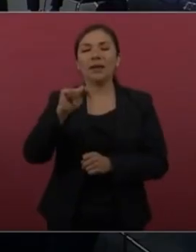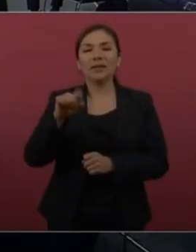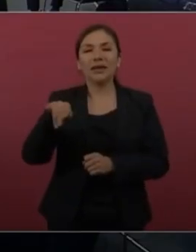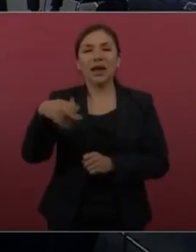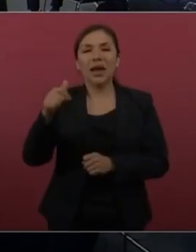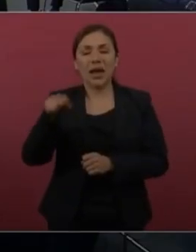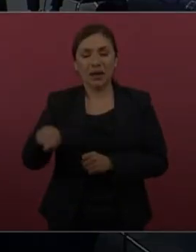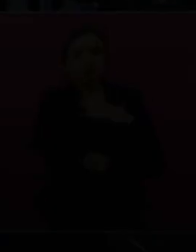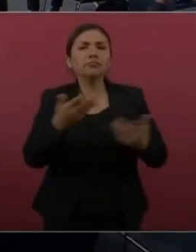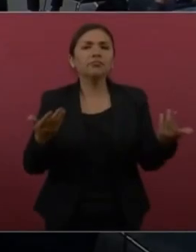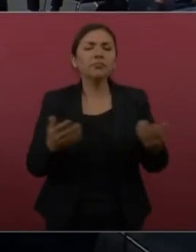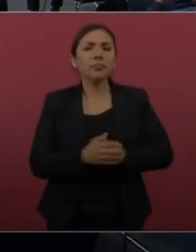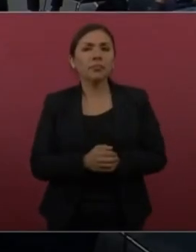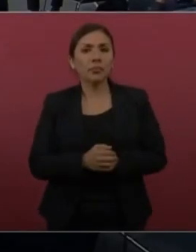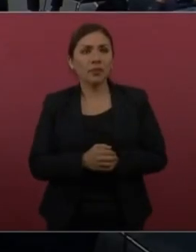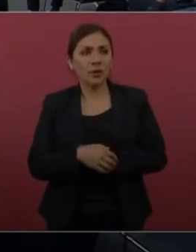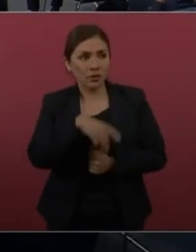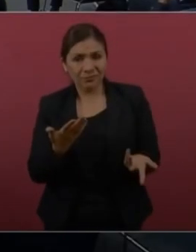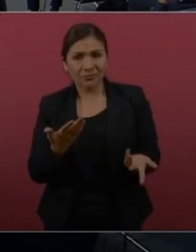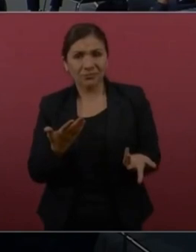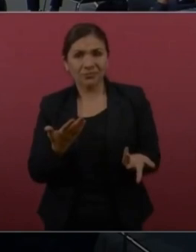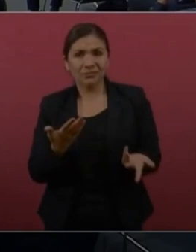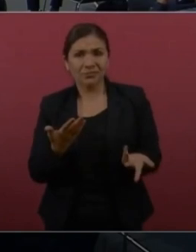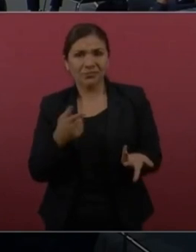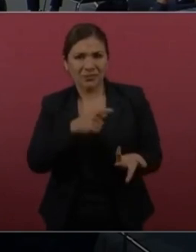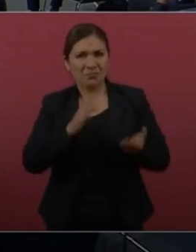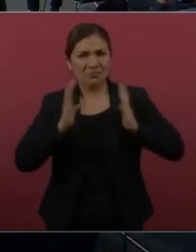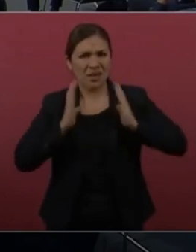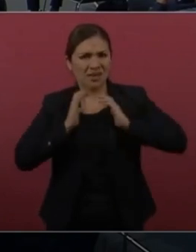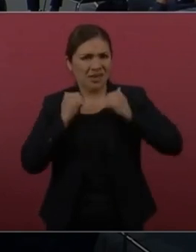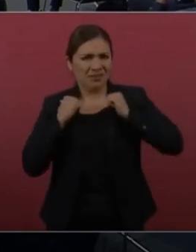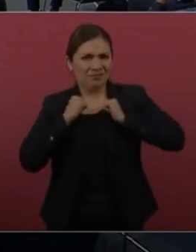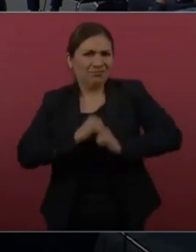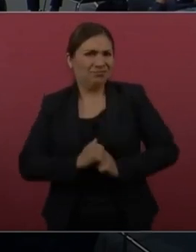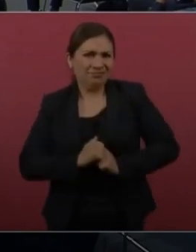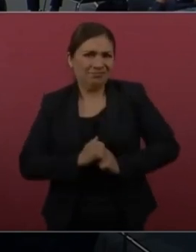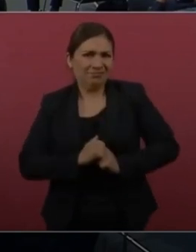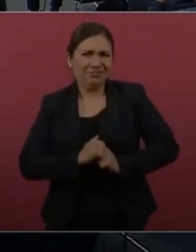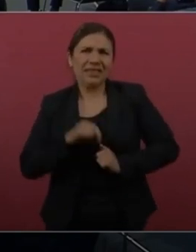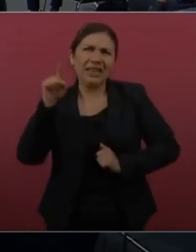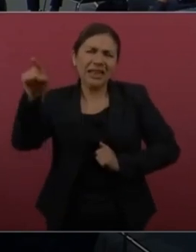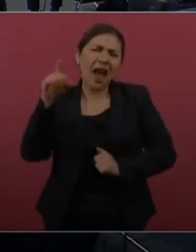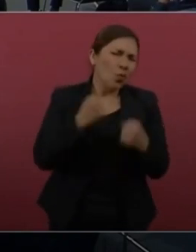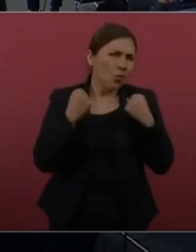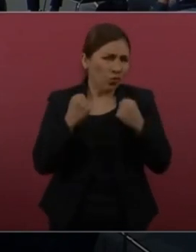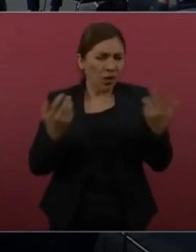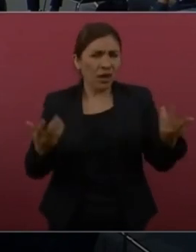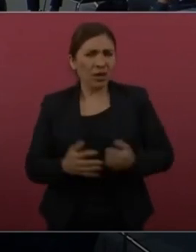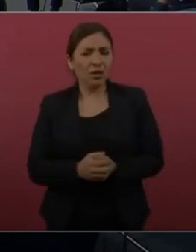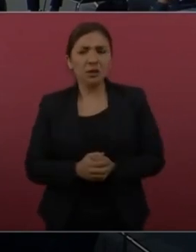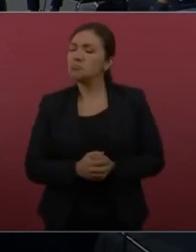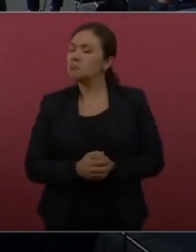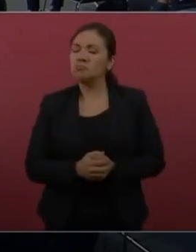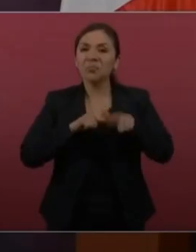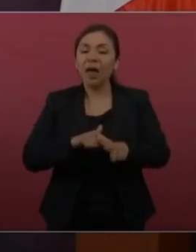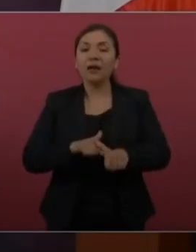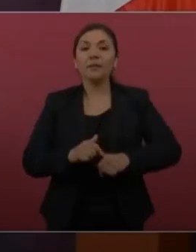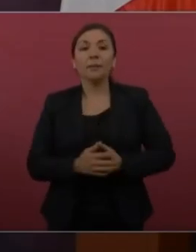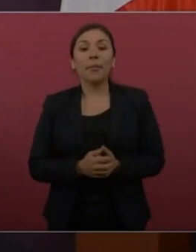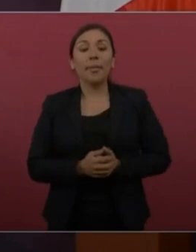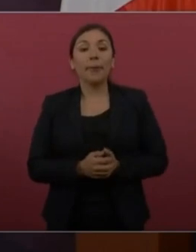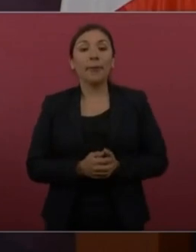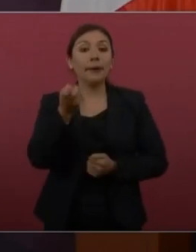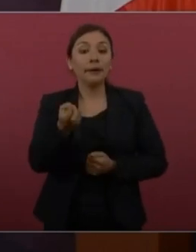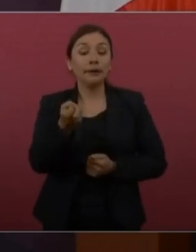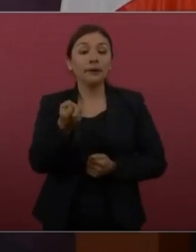Y le dice el gobernador, oye, no te vas a quitar la chamarra porque hay mucho calor allá. Pues no se la quitó, de